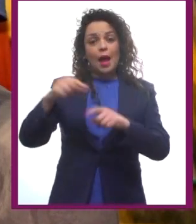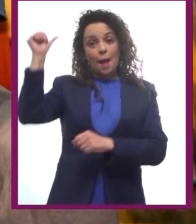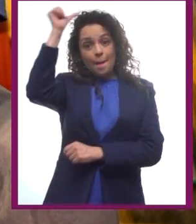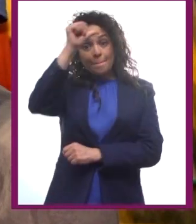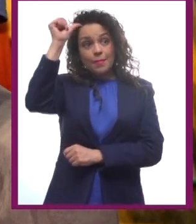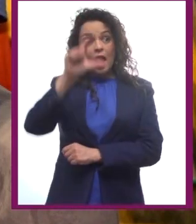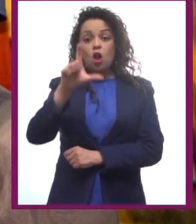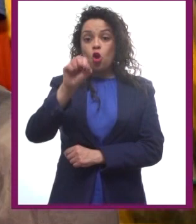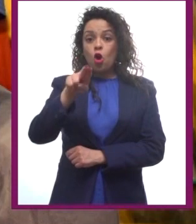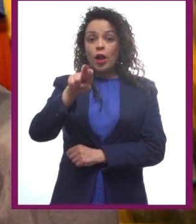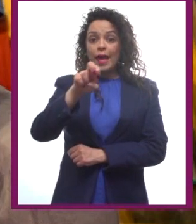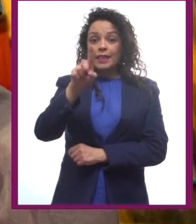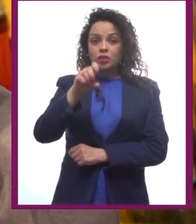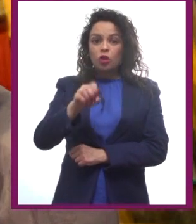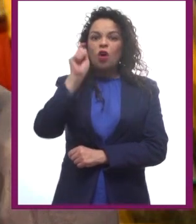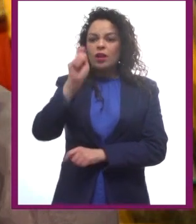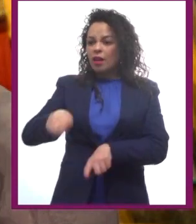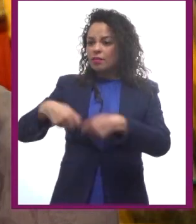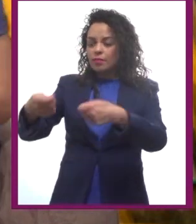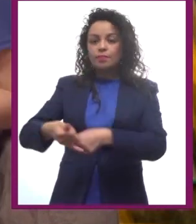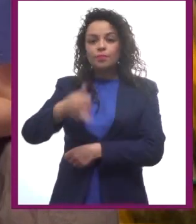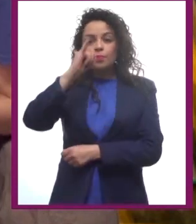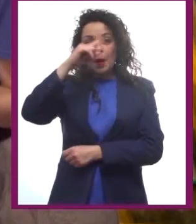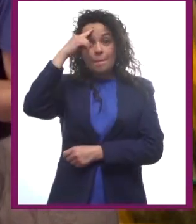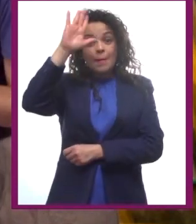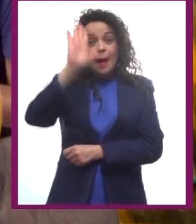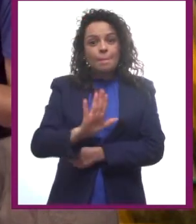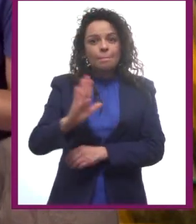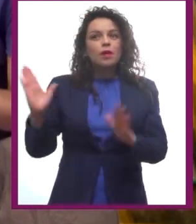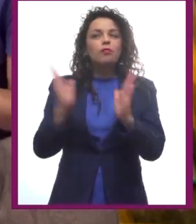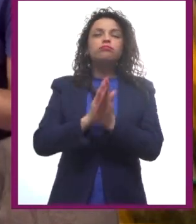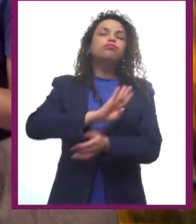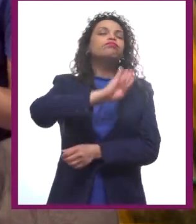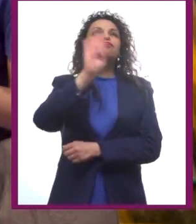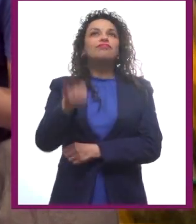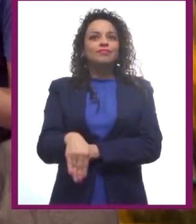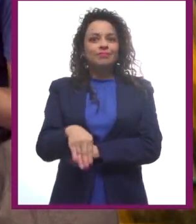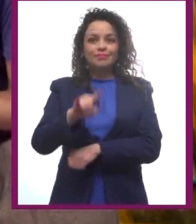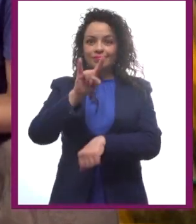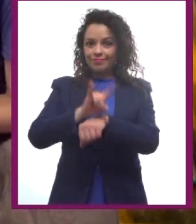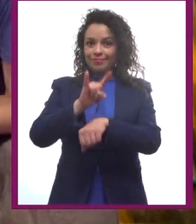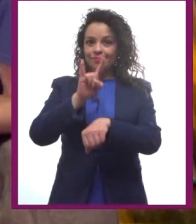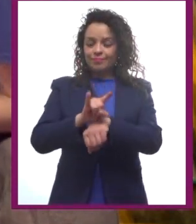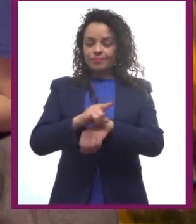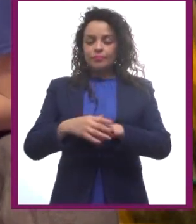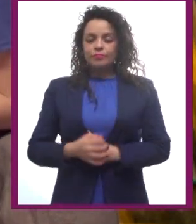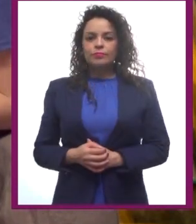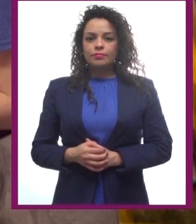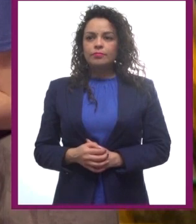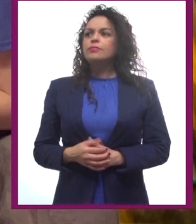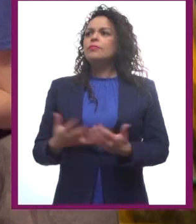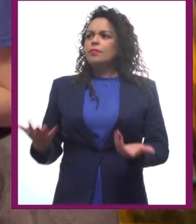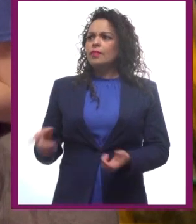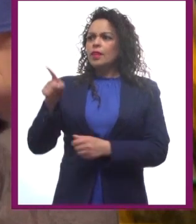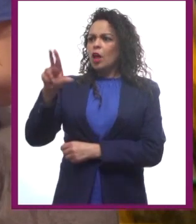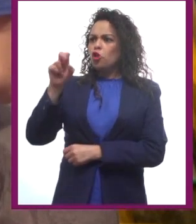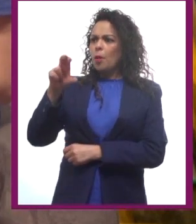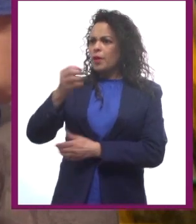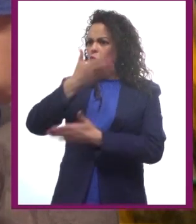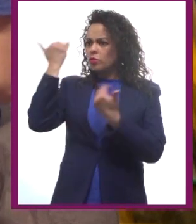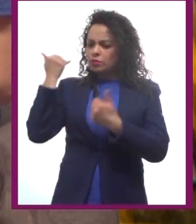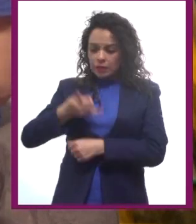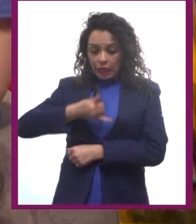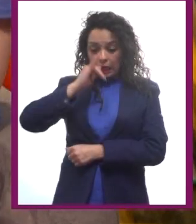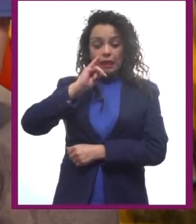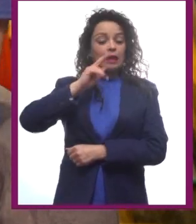elixir que le hará parecer muerta. Romeo no se entera de esto, así que bebe veneno y muere. Y cuando Julieta